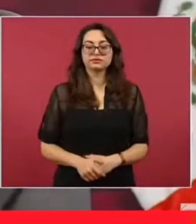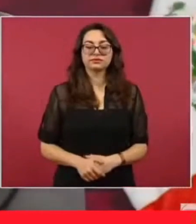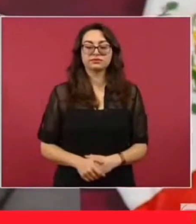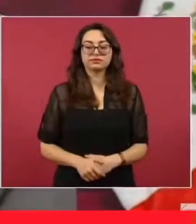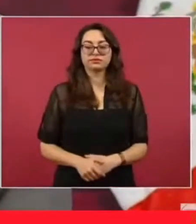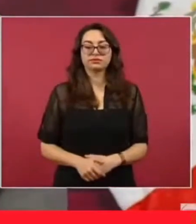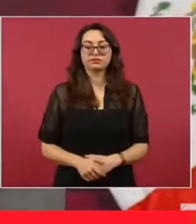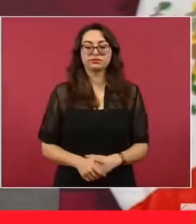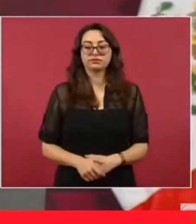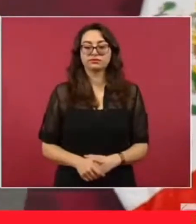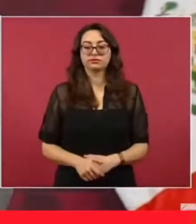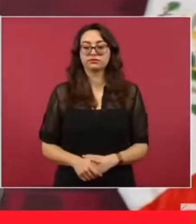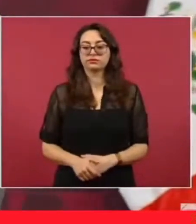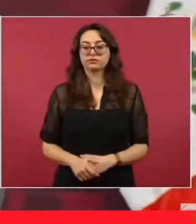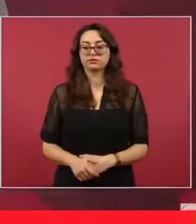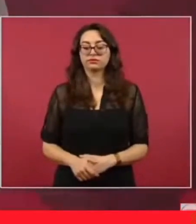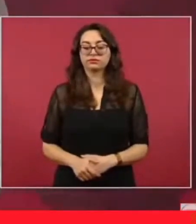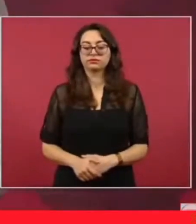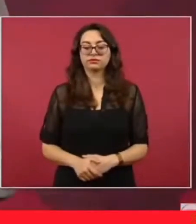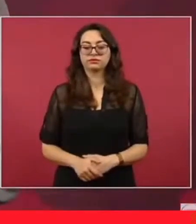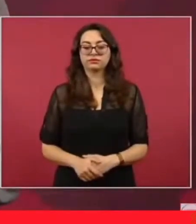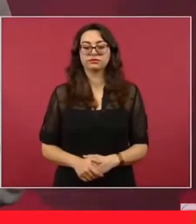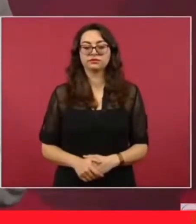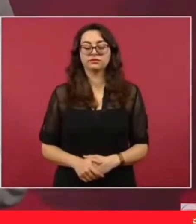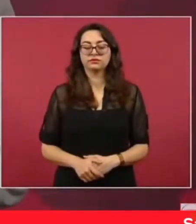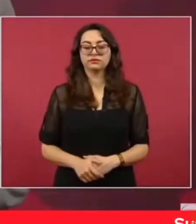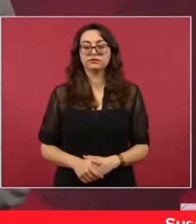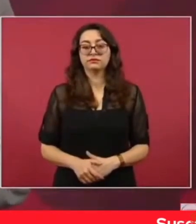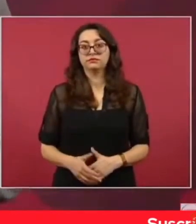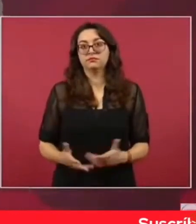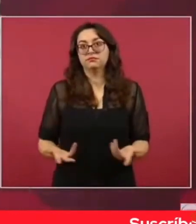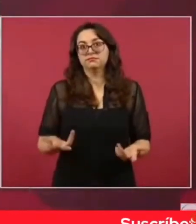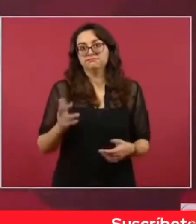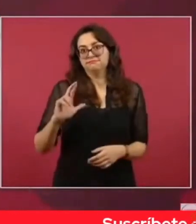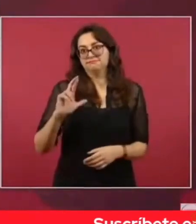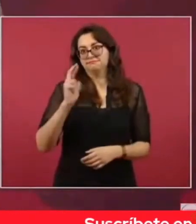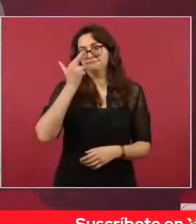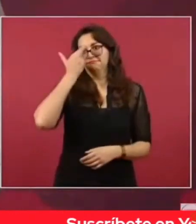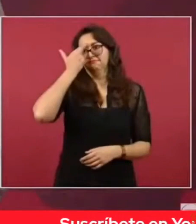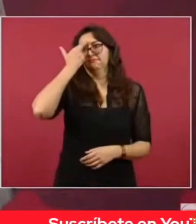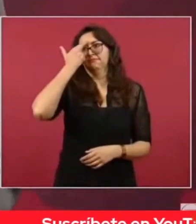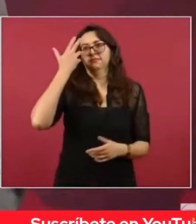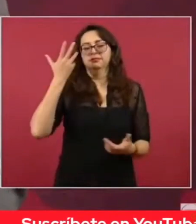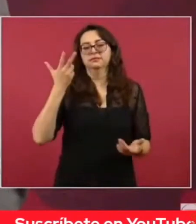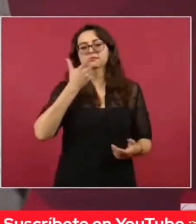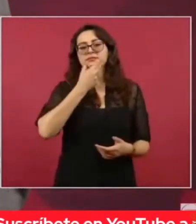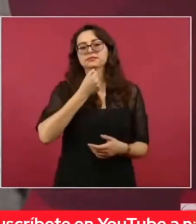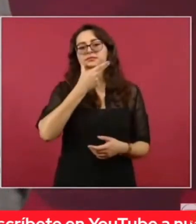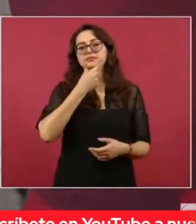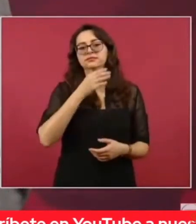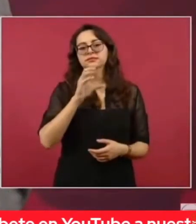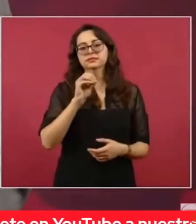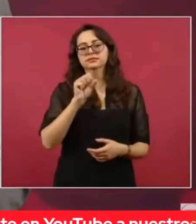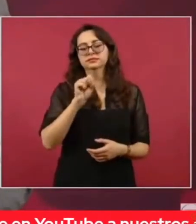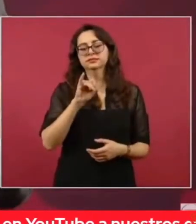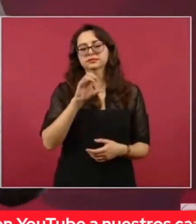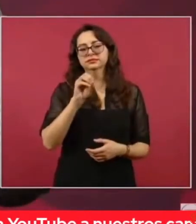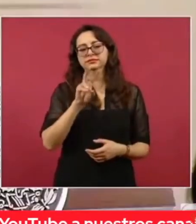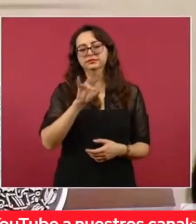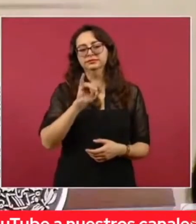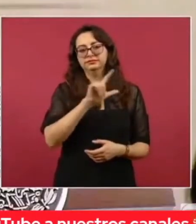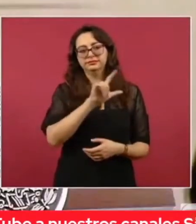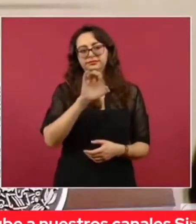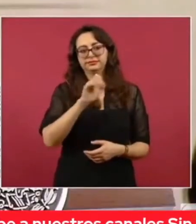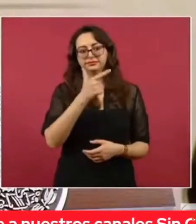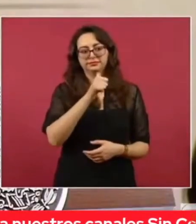a Cosío Villegas con Krause. No se